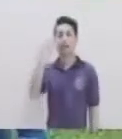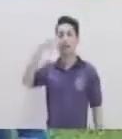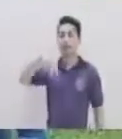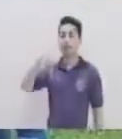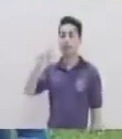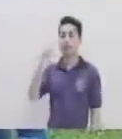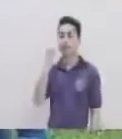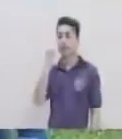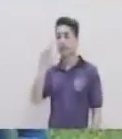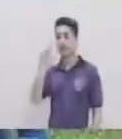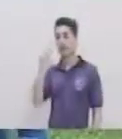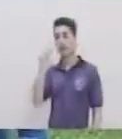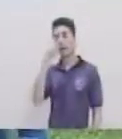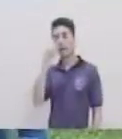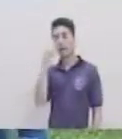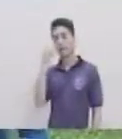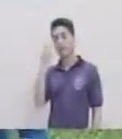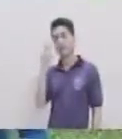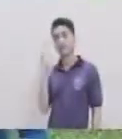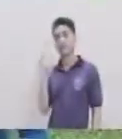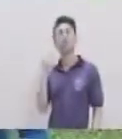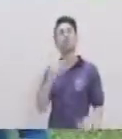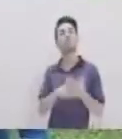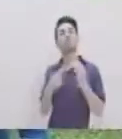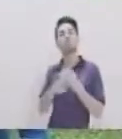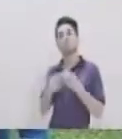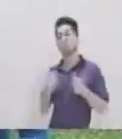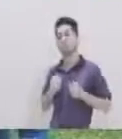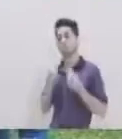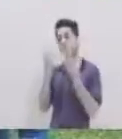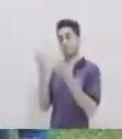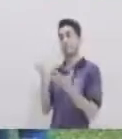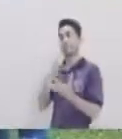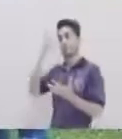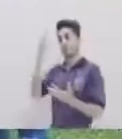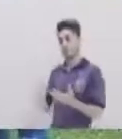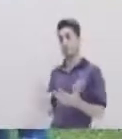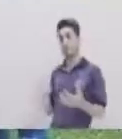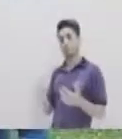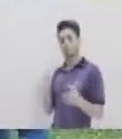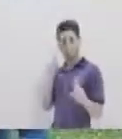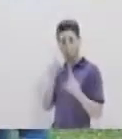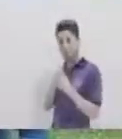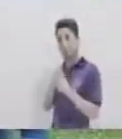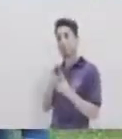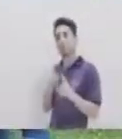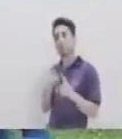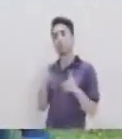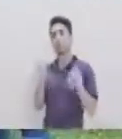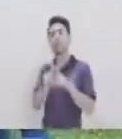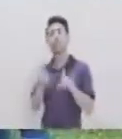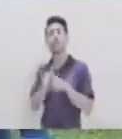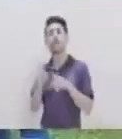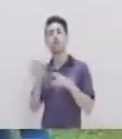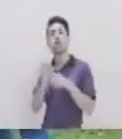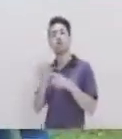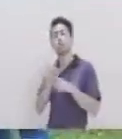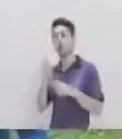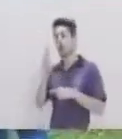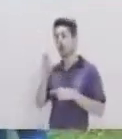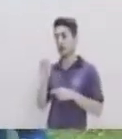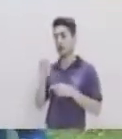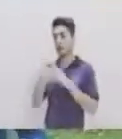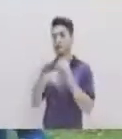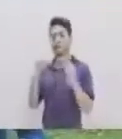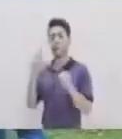indicativo El indicativo nos trata de transmitir acción real y concreta Es como la función referencial que habíamos